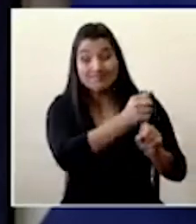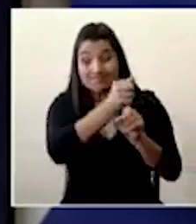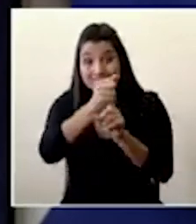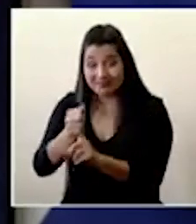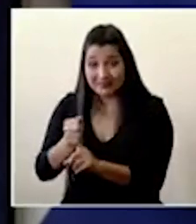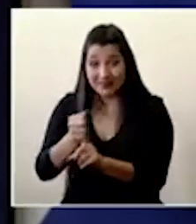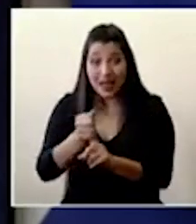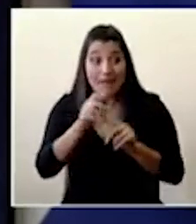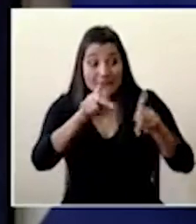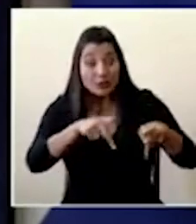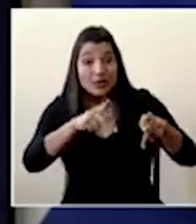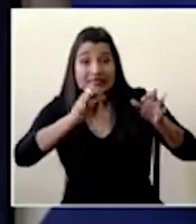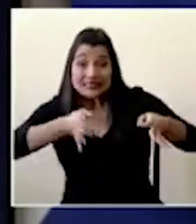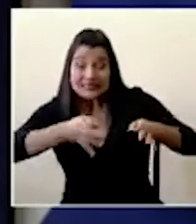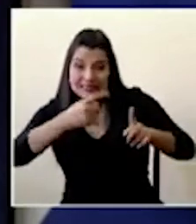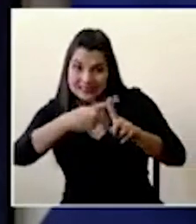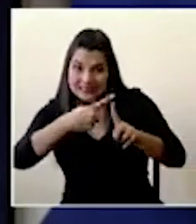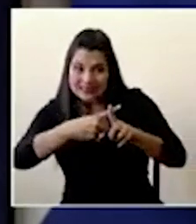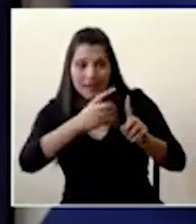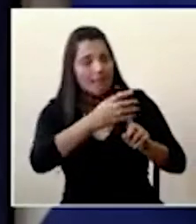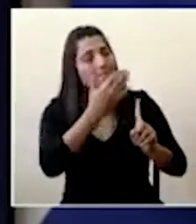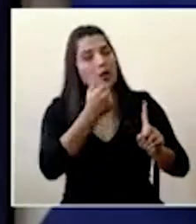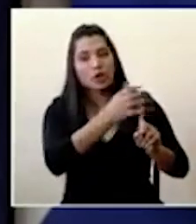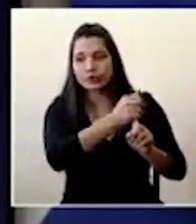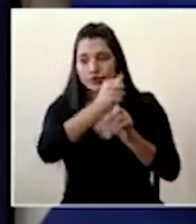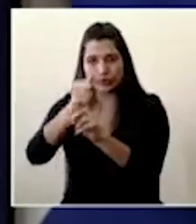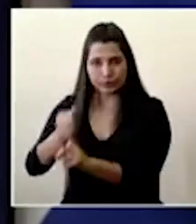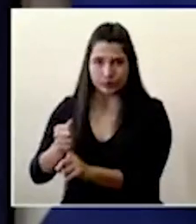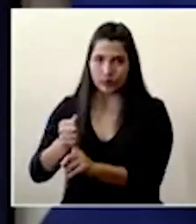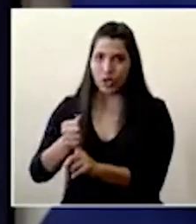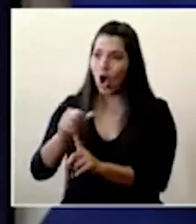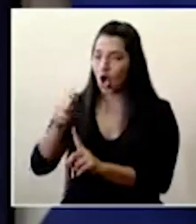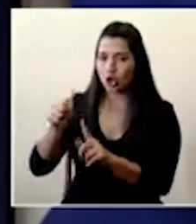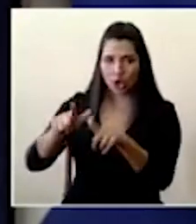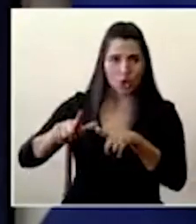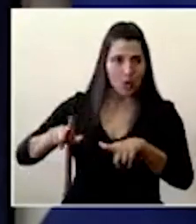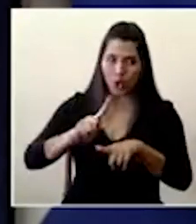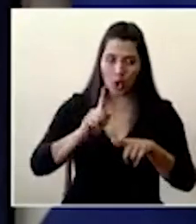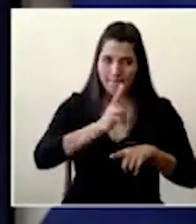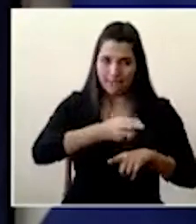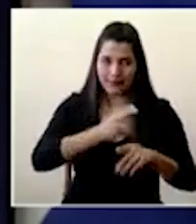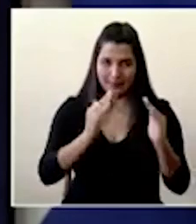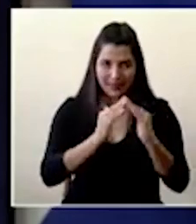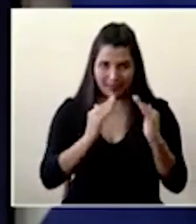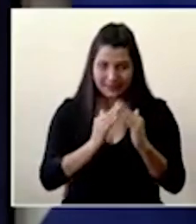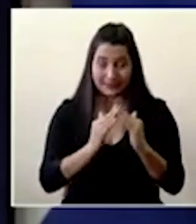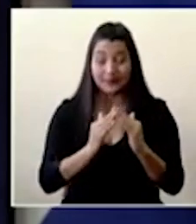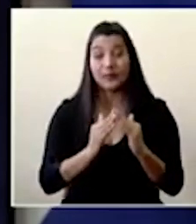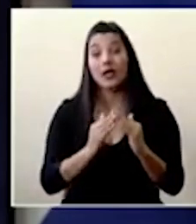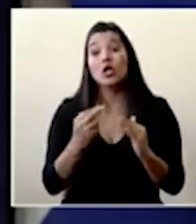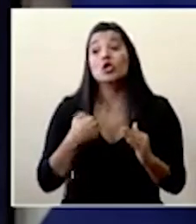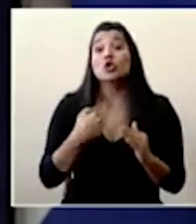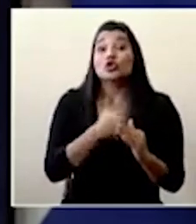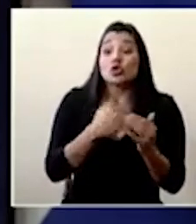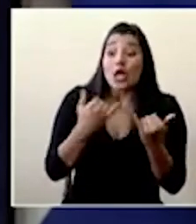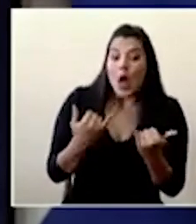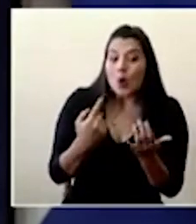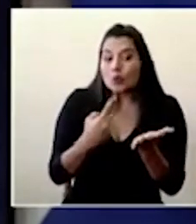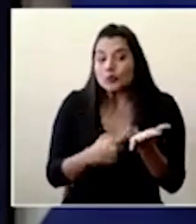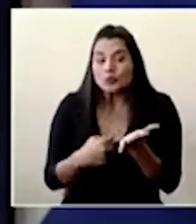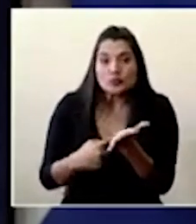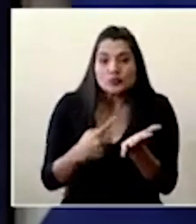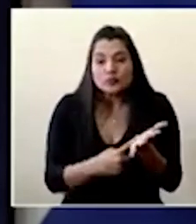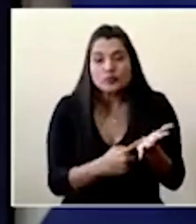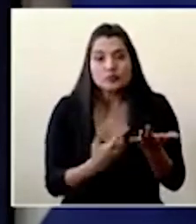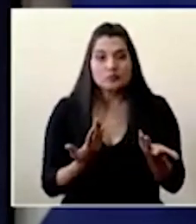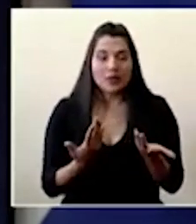y estamos en un estado de proyección de demanda tendremos que entrar a una a una